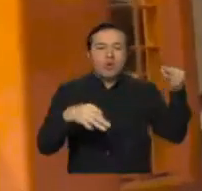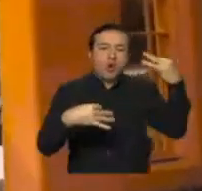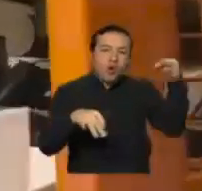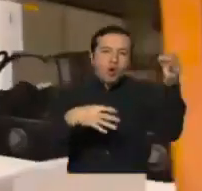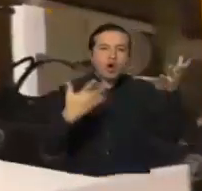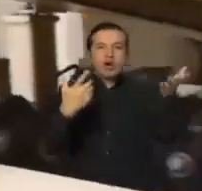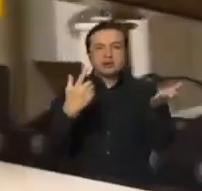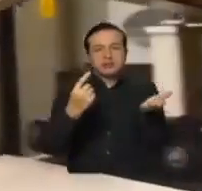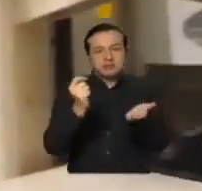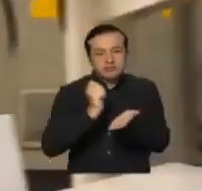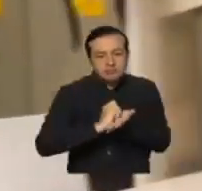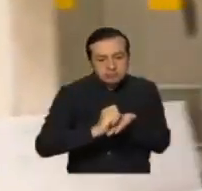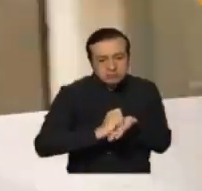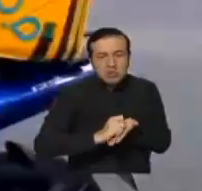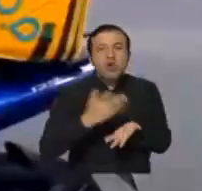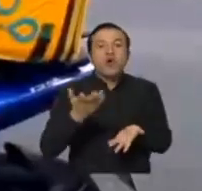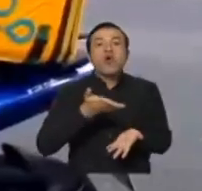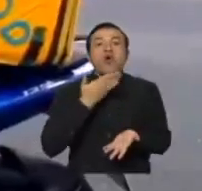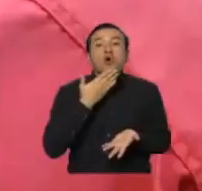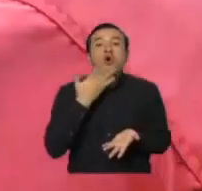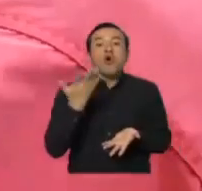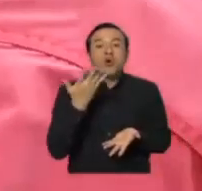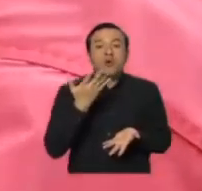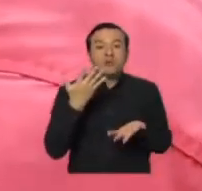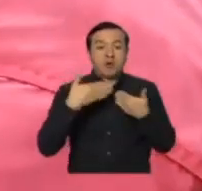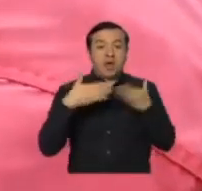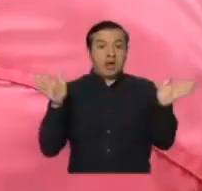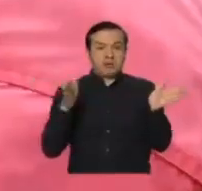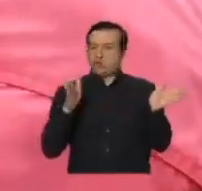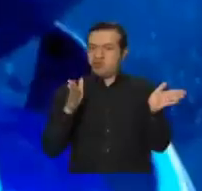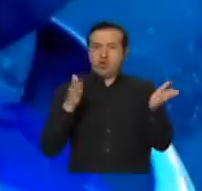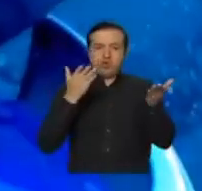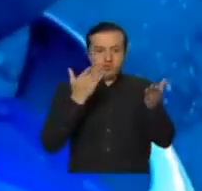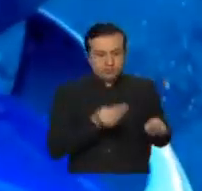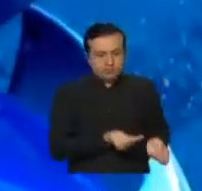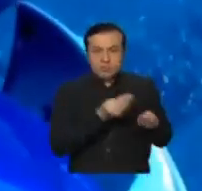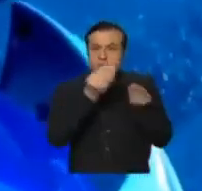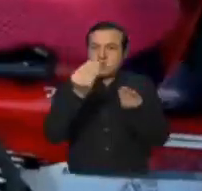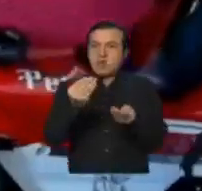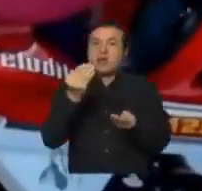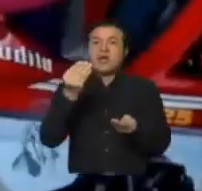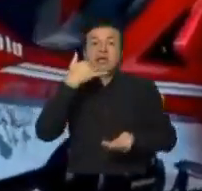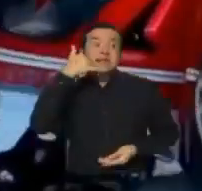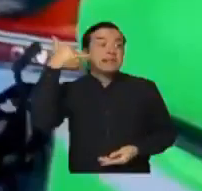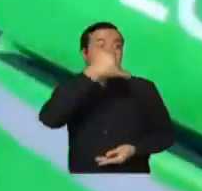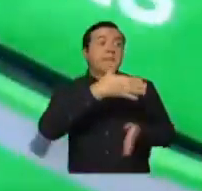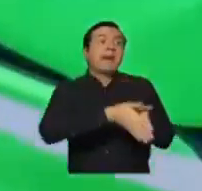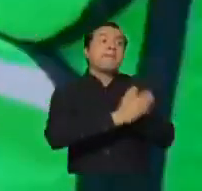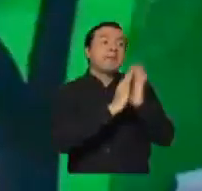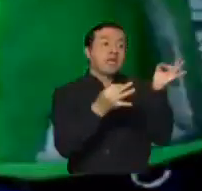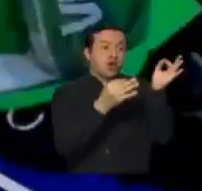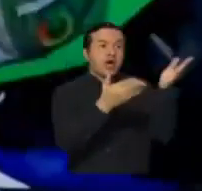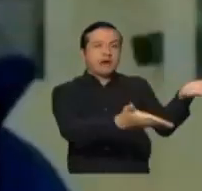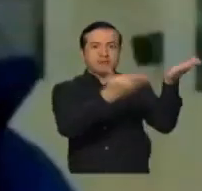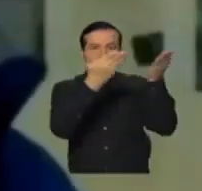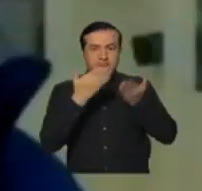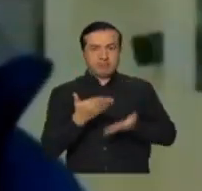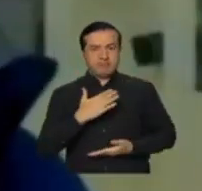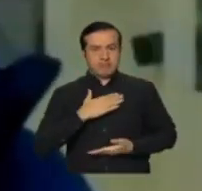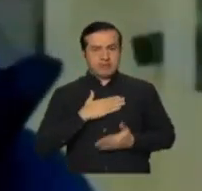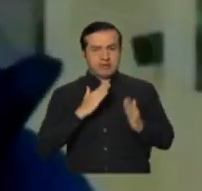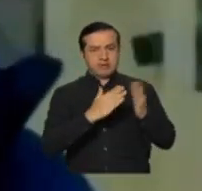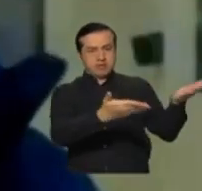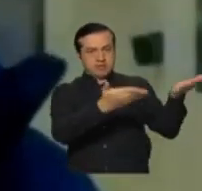Será a domicilio con un régimen como el que ahora estamos aplicando para la comida a domicilio. Vamos a empezar con